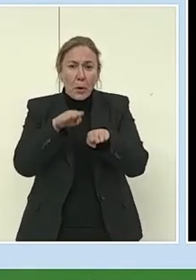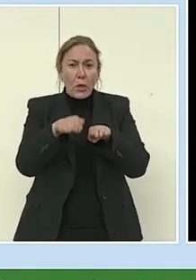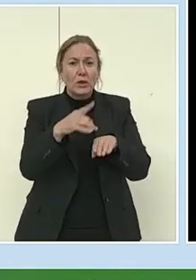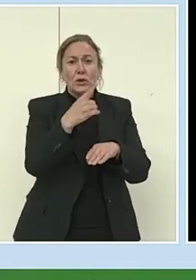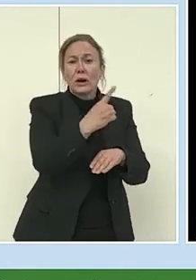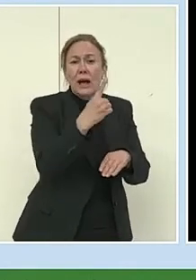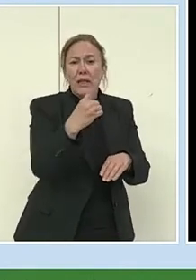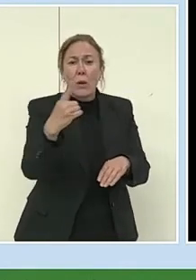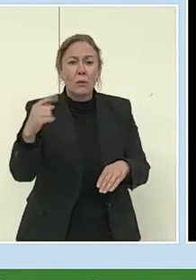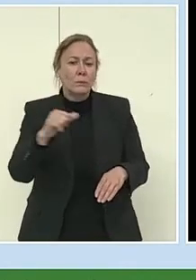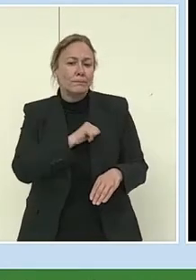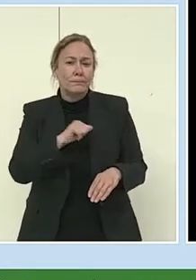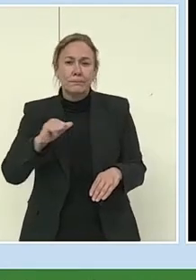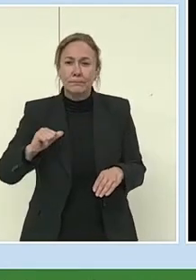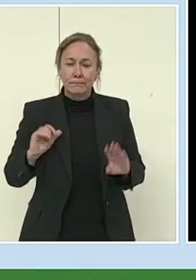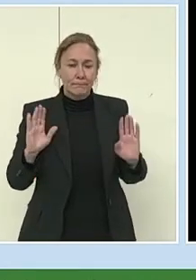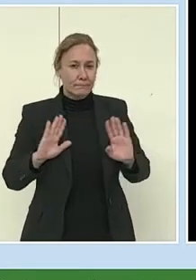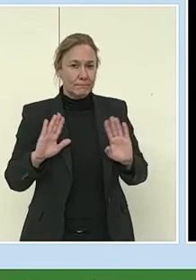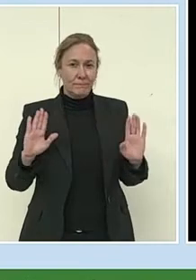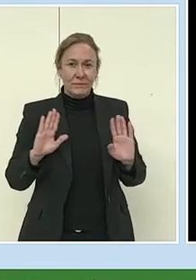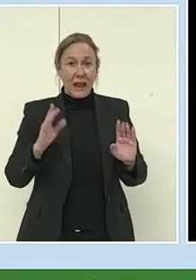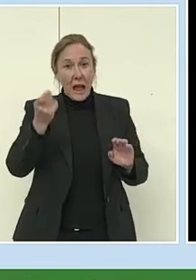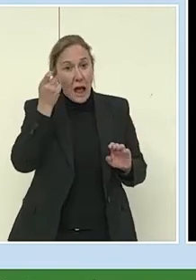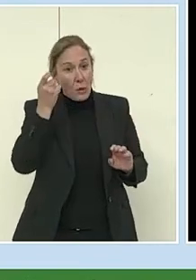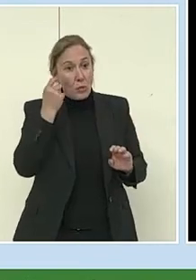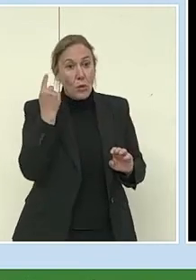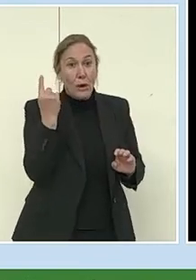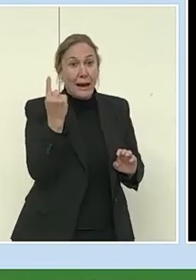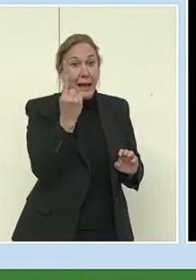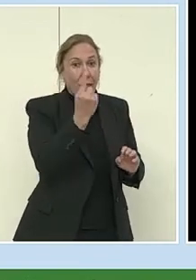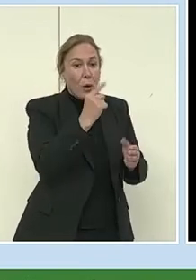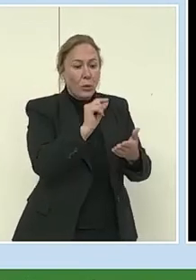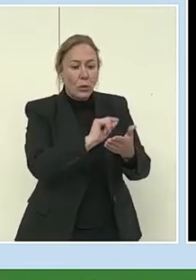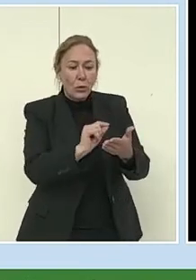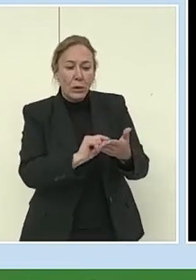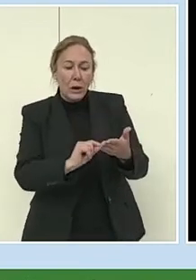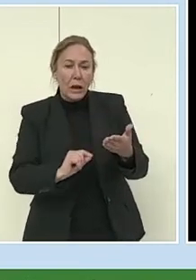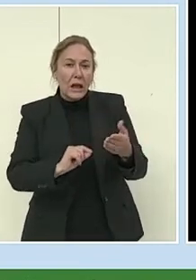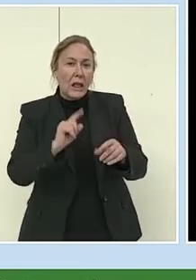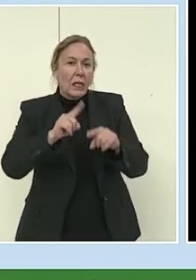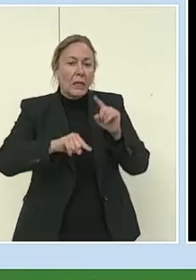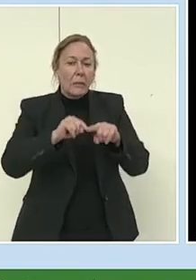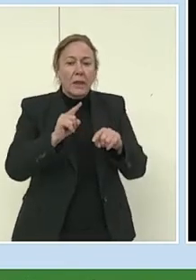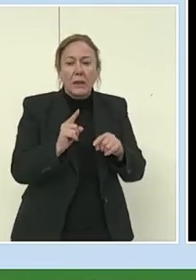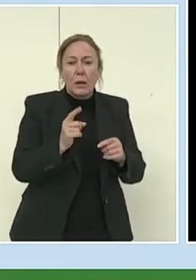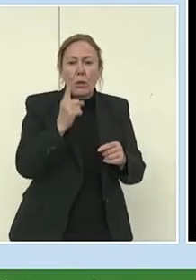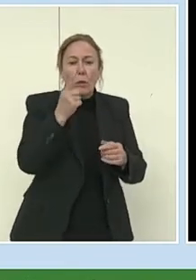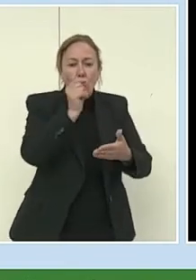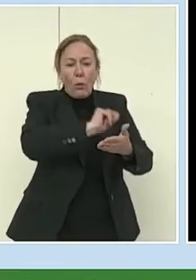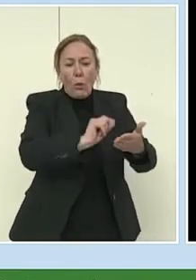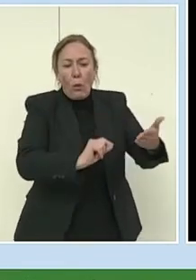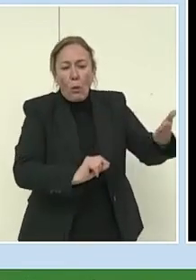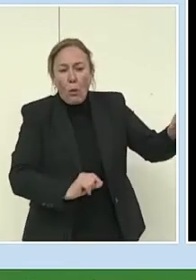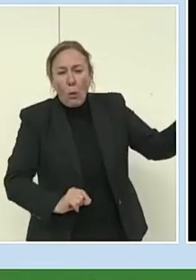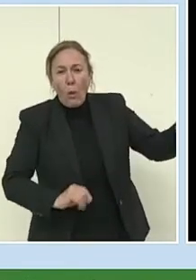individual que la alumna o el alumno rellenará en la medida en la que considere y quiera hacerlo.